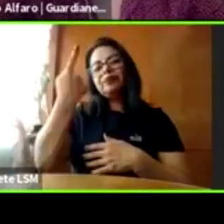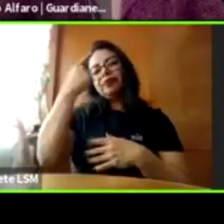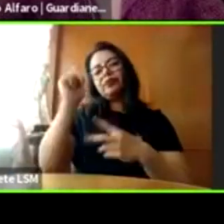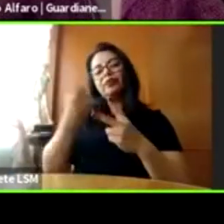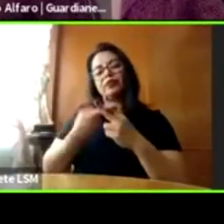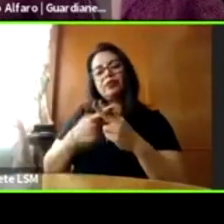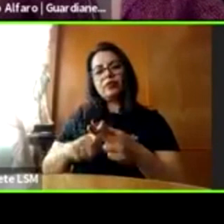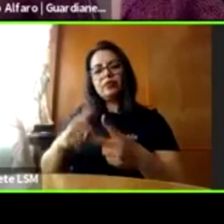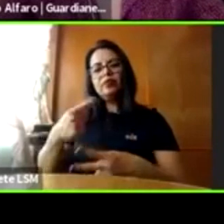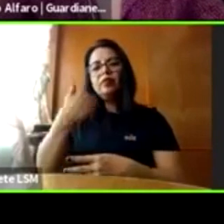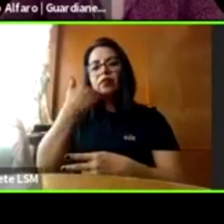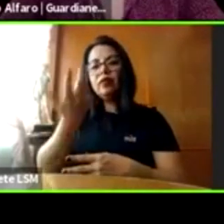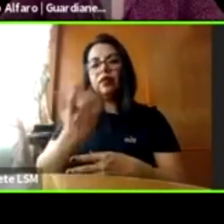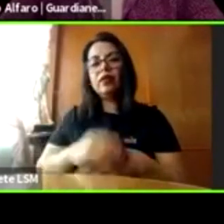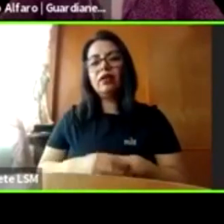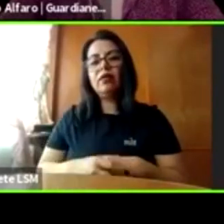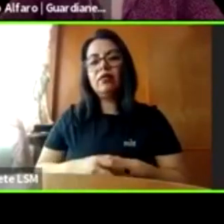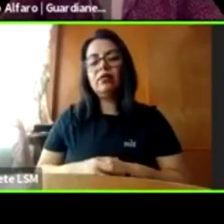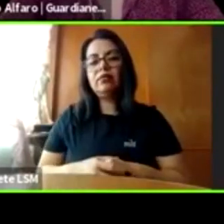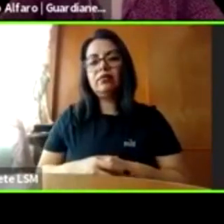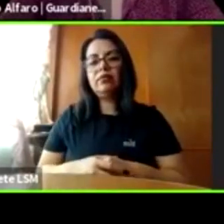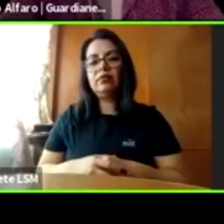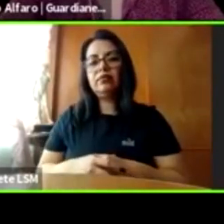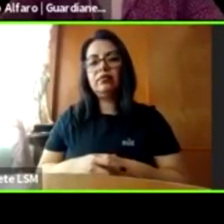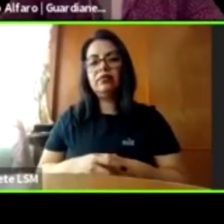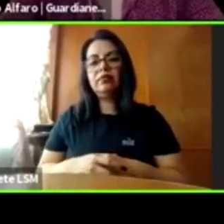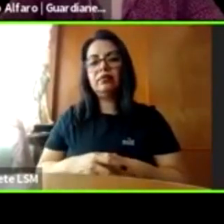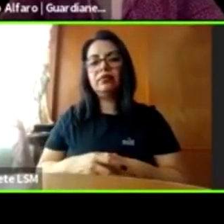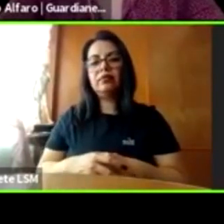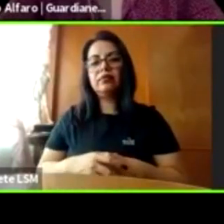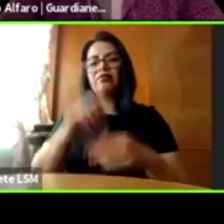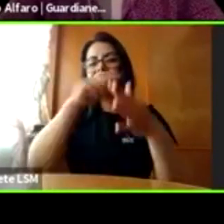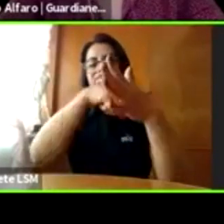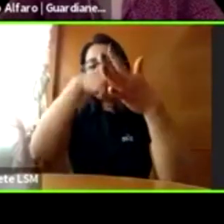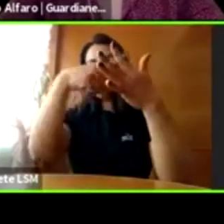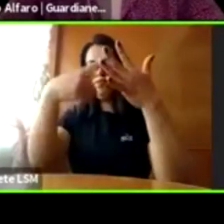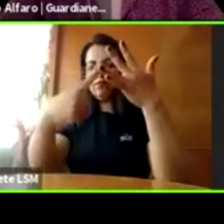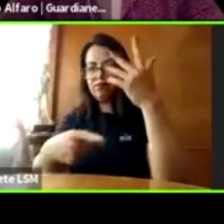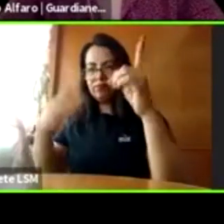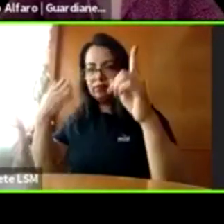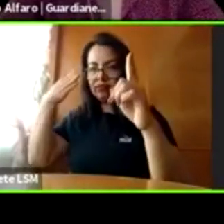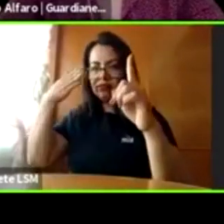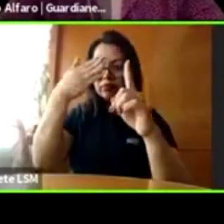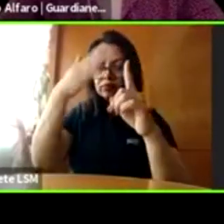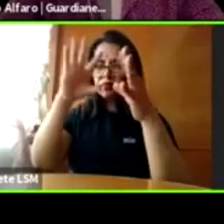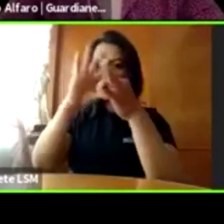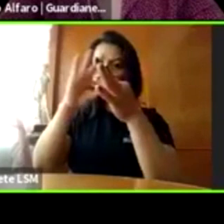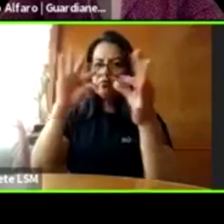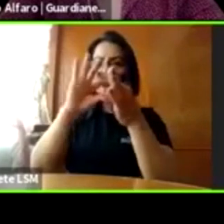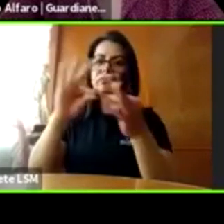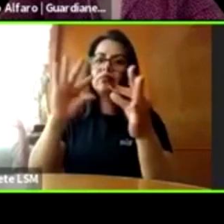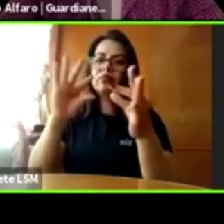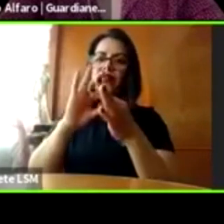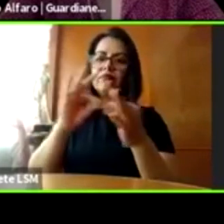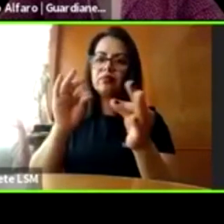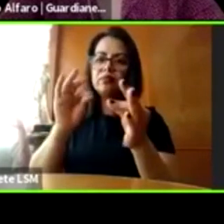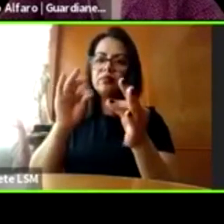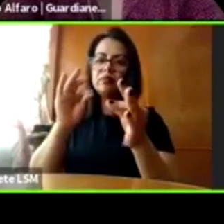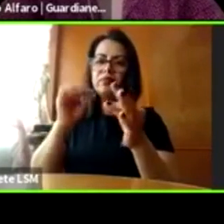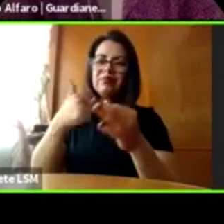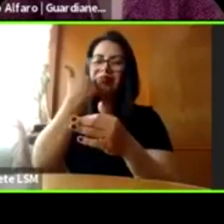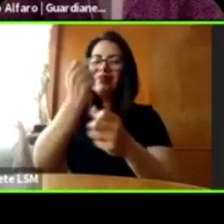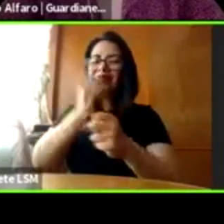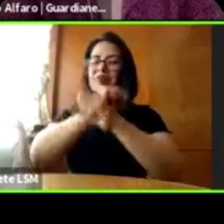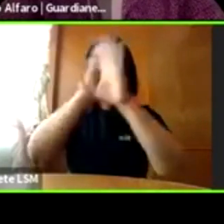quisiera como enfatizar varios puntos que tocaron Daniela y Rosario, ¿no? Y que queden muy claros.